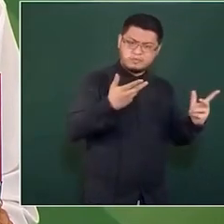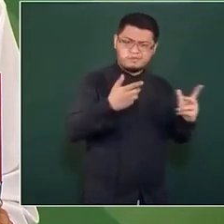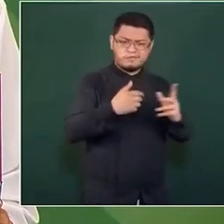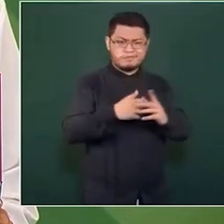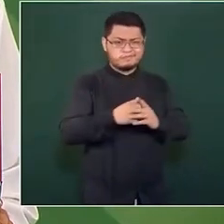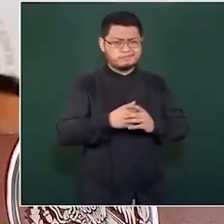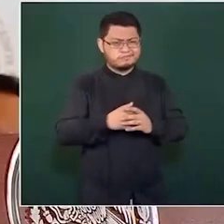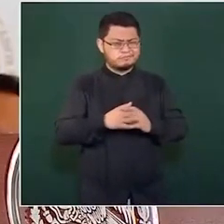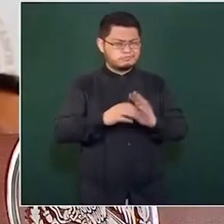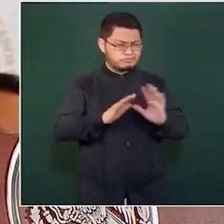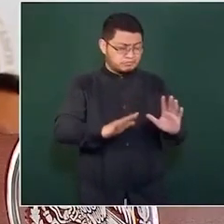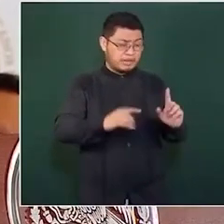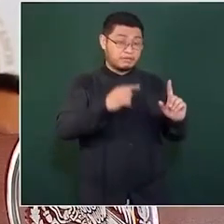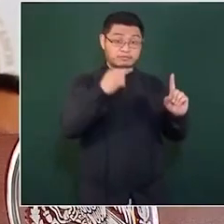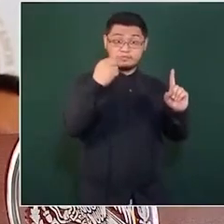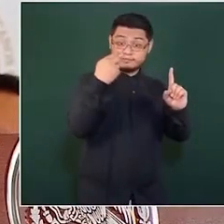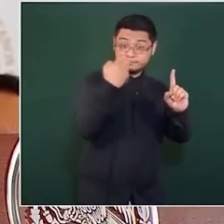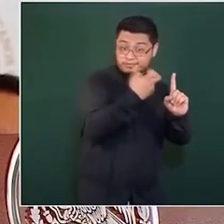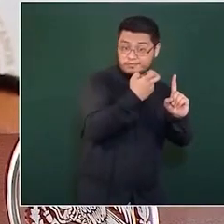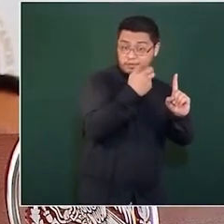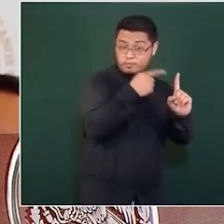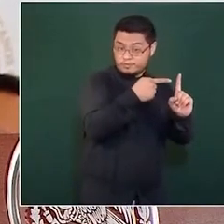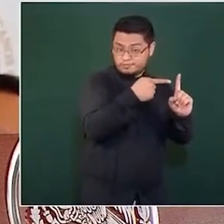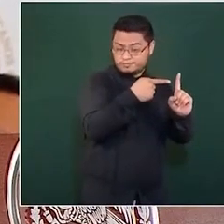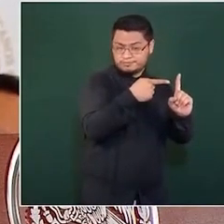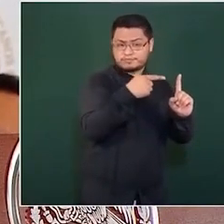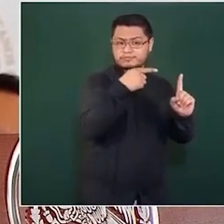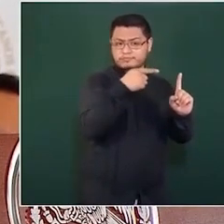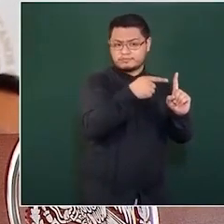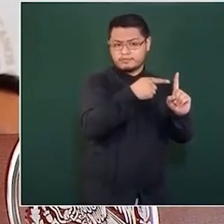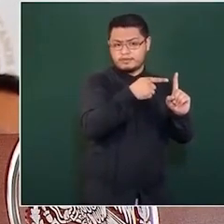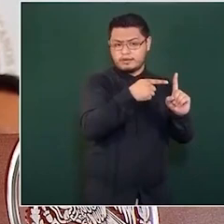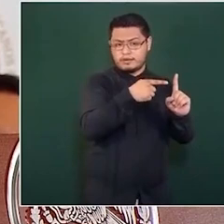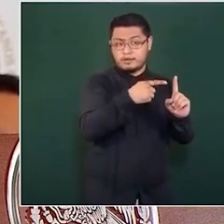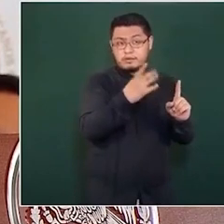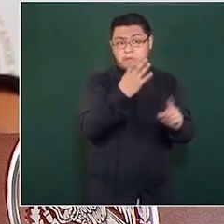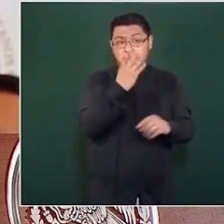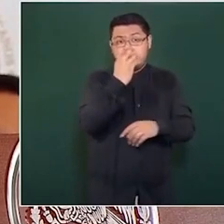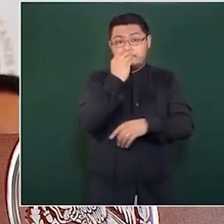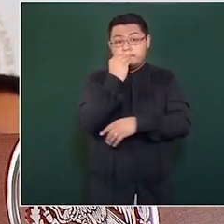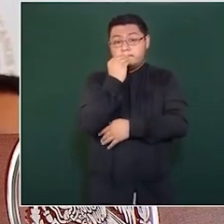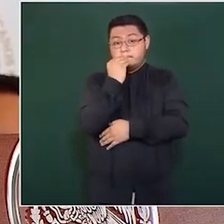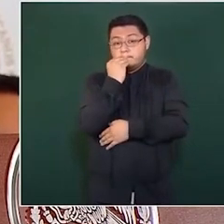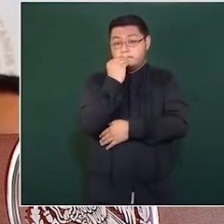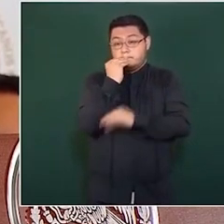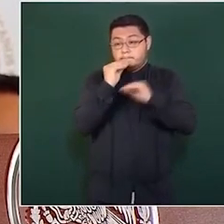y que por eso ha guardado silencio